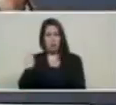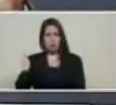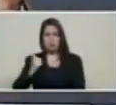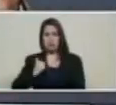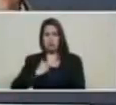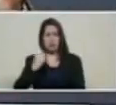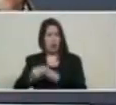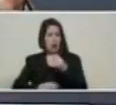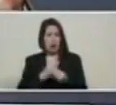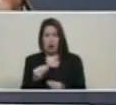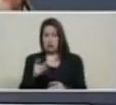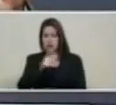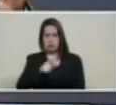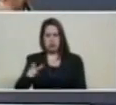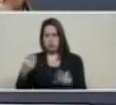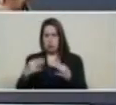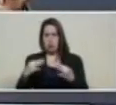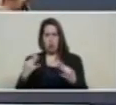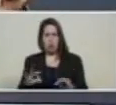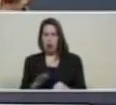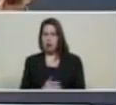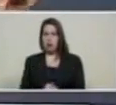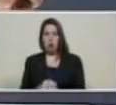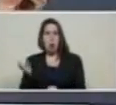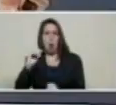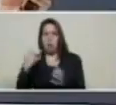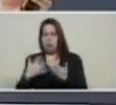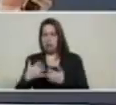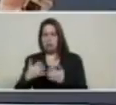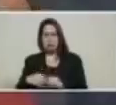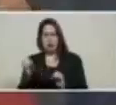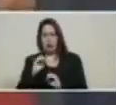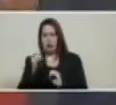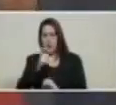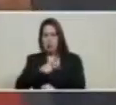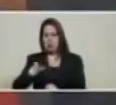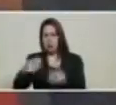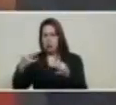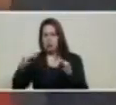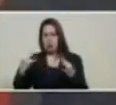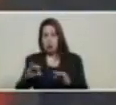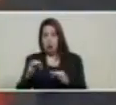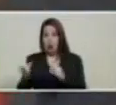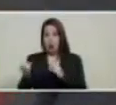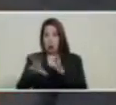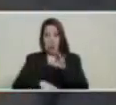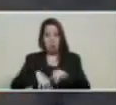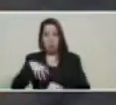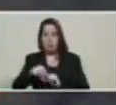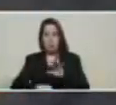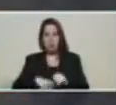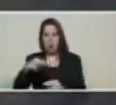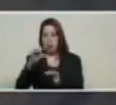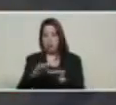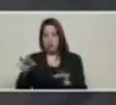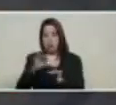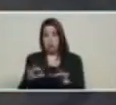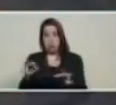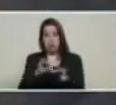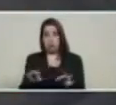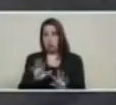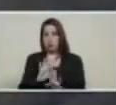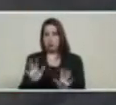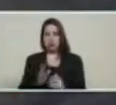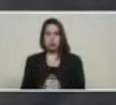ciudadano común y corriente, cualquier empresario, para recibir petros que obtenga